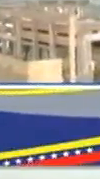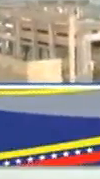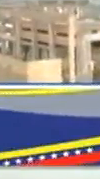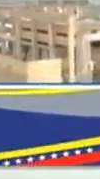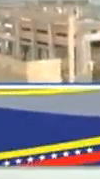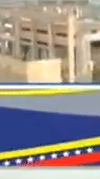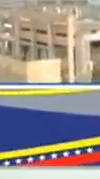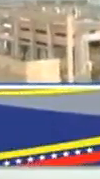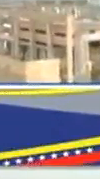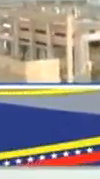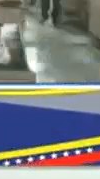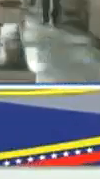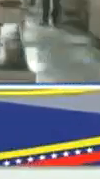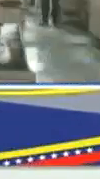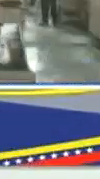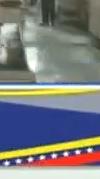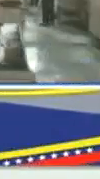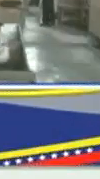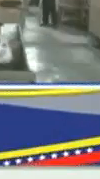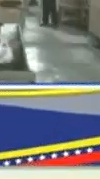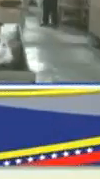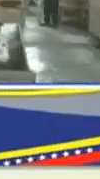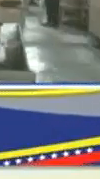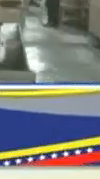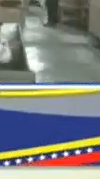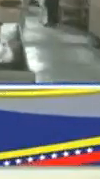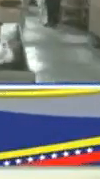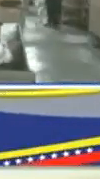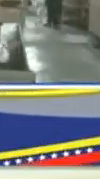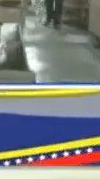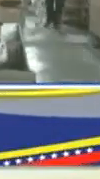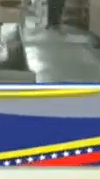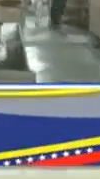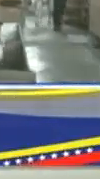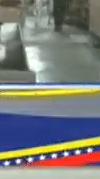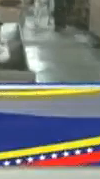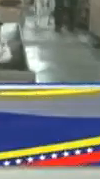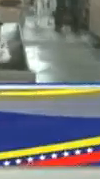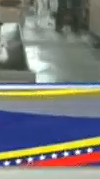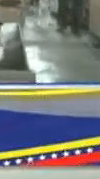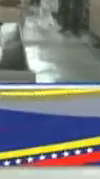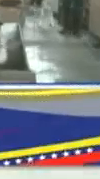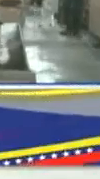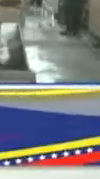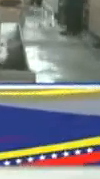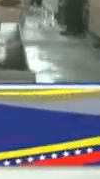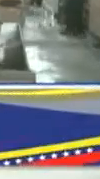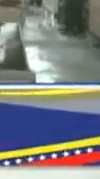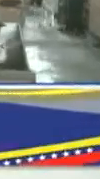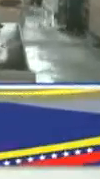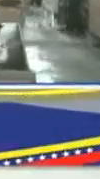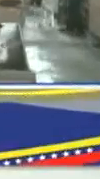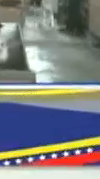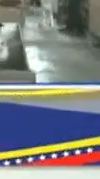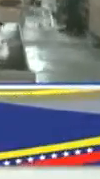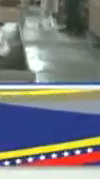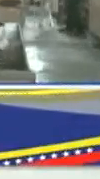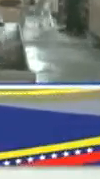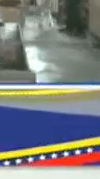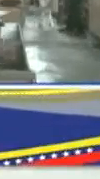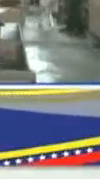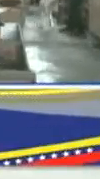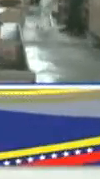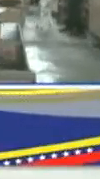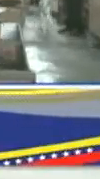para incluirse dentro de los planes de emprendimiento porque las cuatro F, que son formación, formalización, financiamiento y las feas ovino